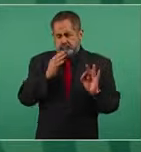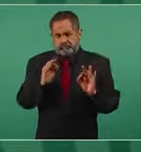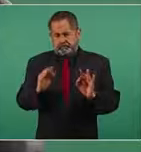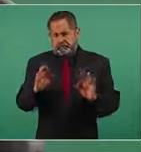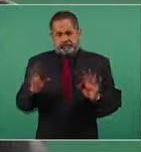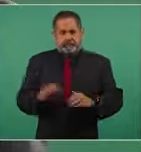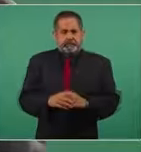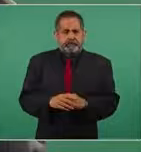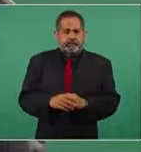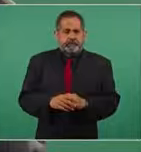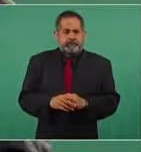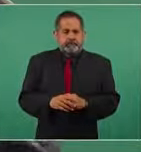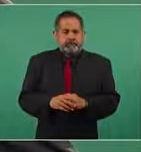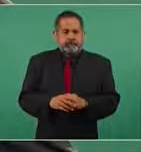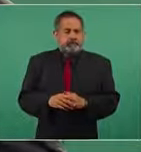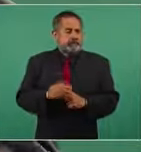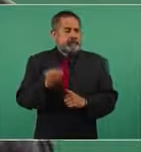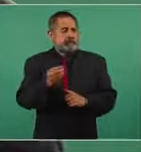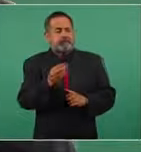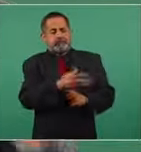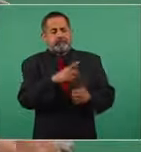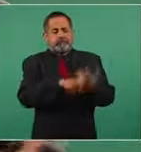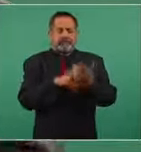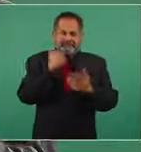Y por más que quieran